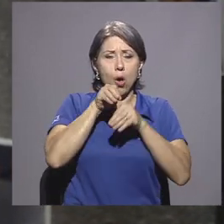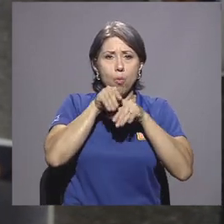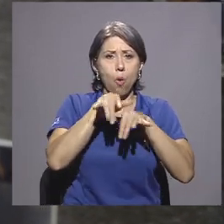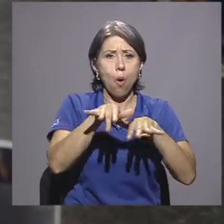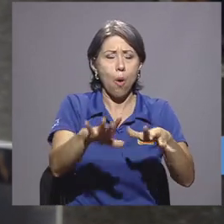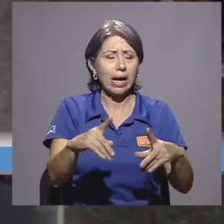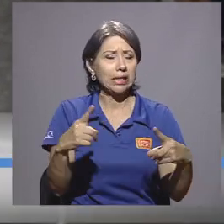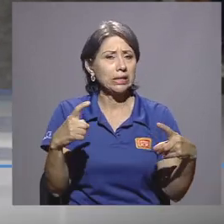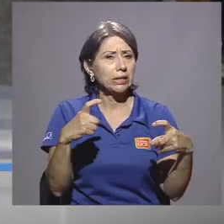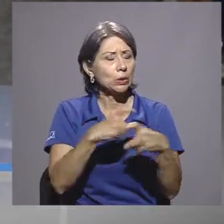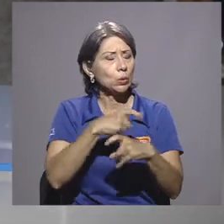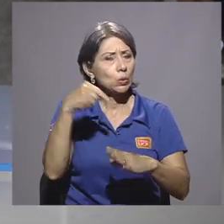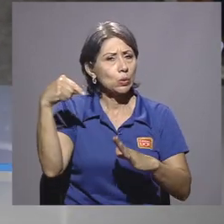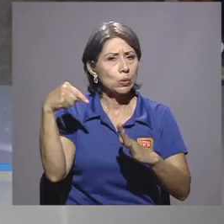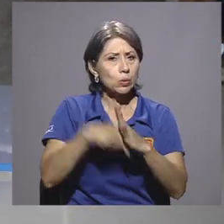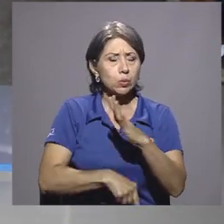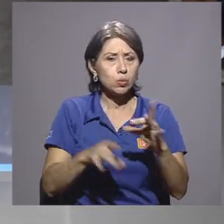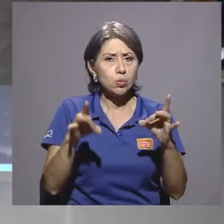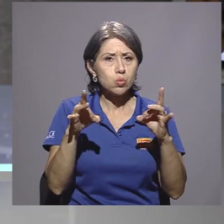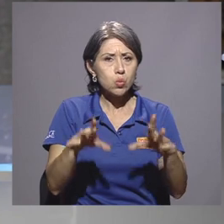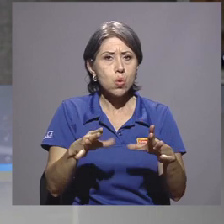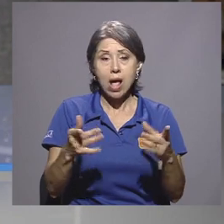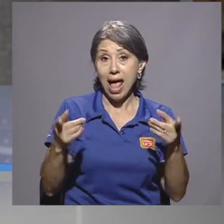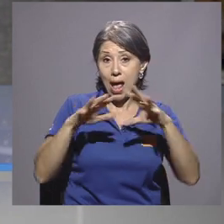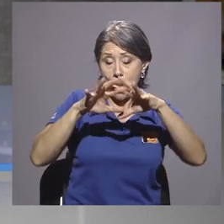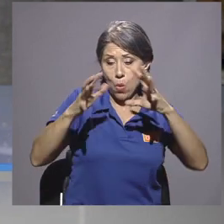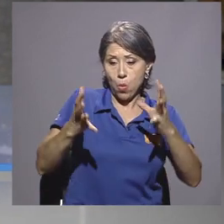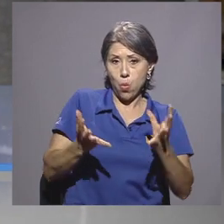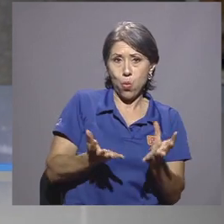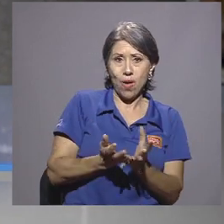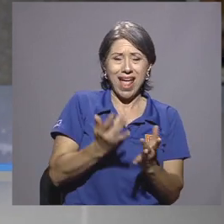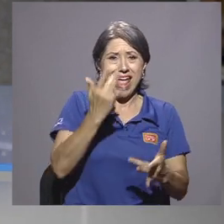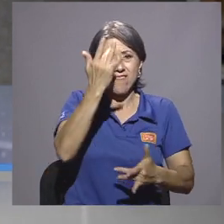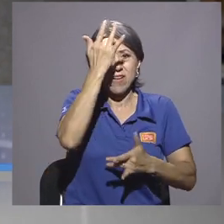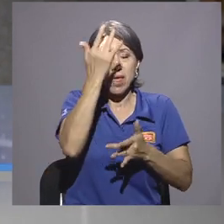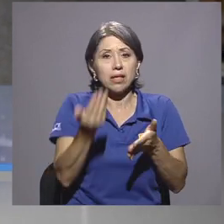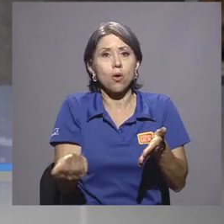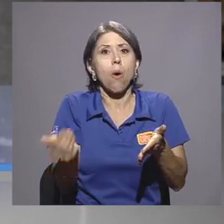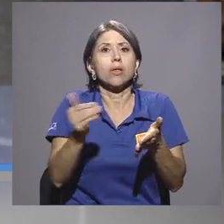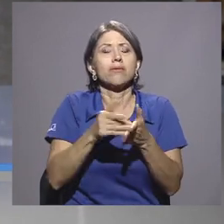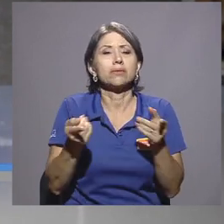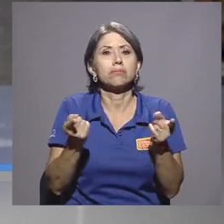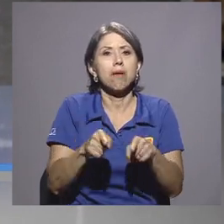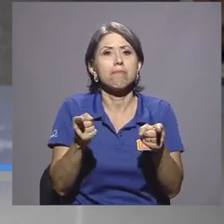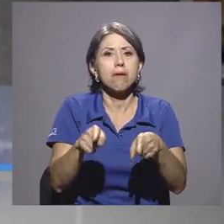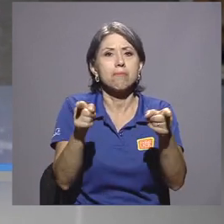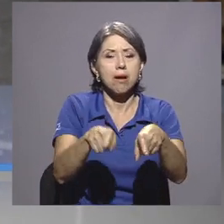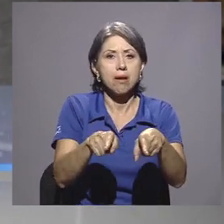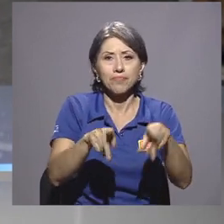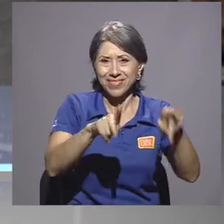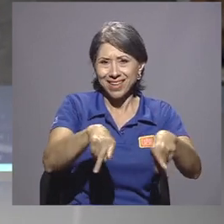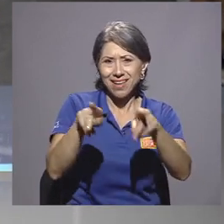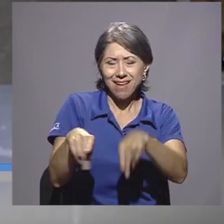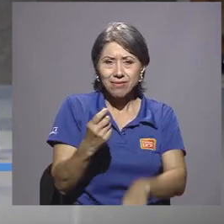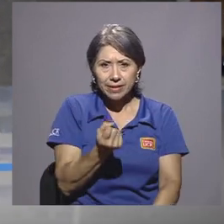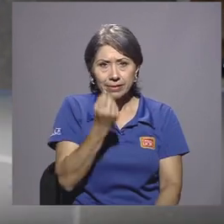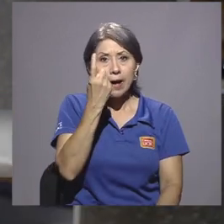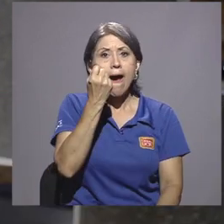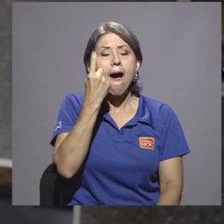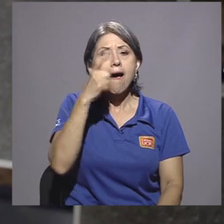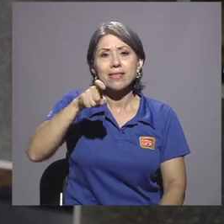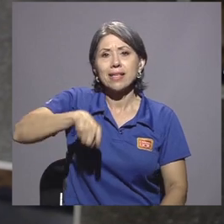enormemente, y de hecho aparecen en el contexto de la escena mundial como enfermedades reemergentes, porque la gente ha entendido muy bien la